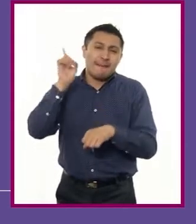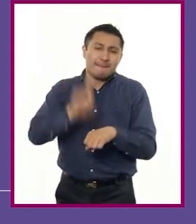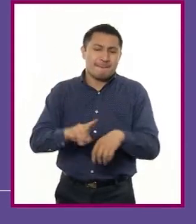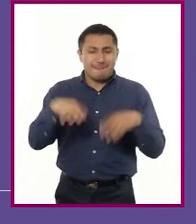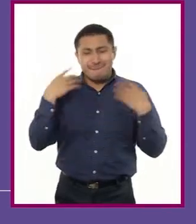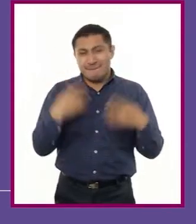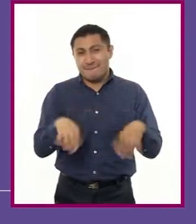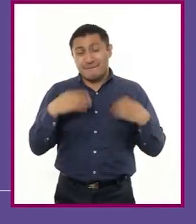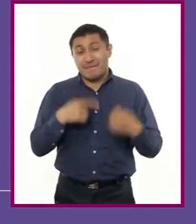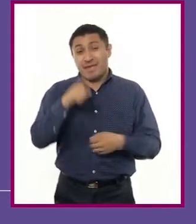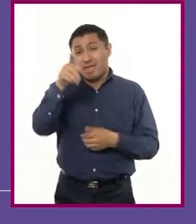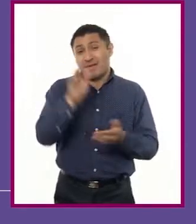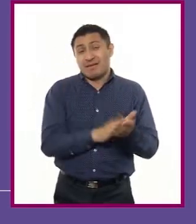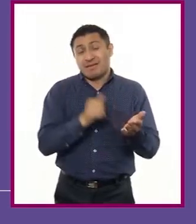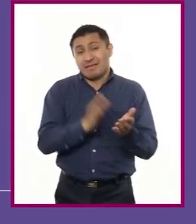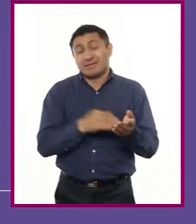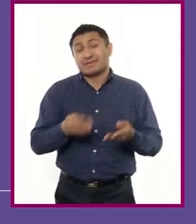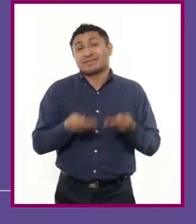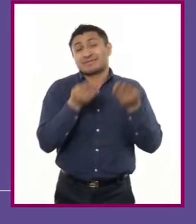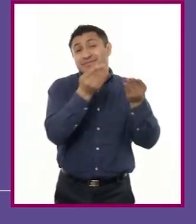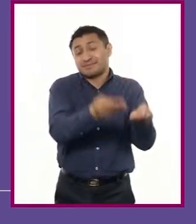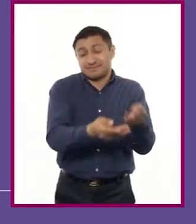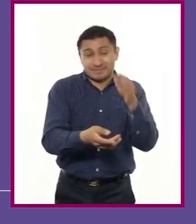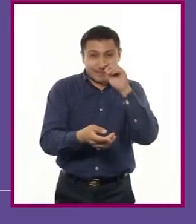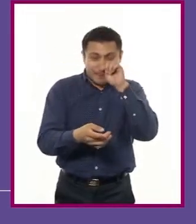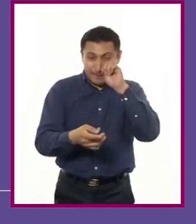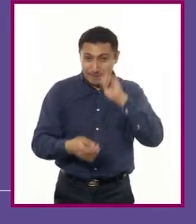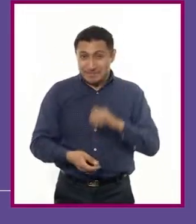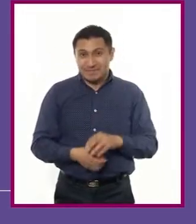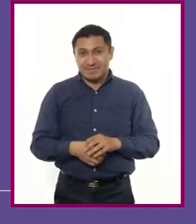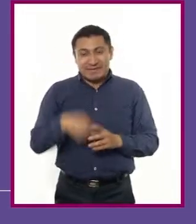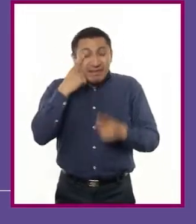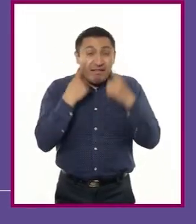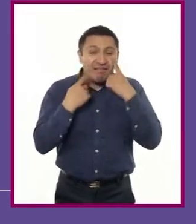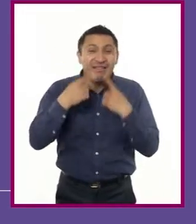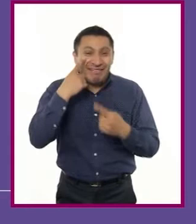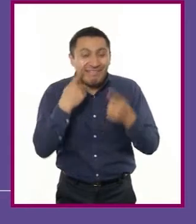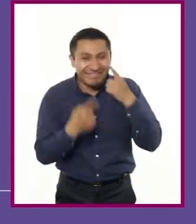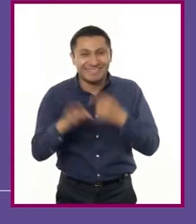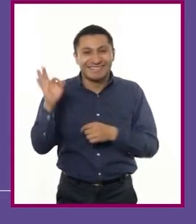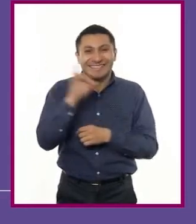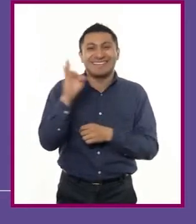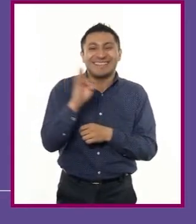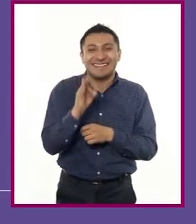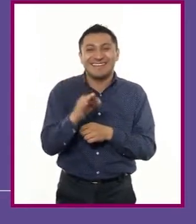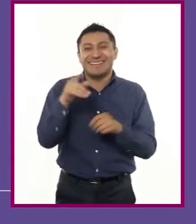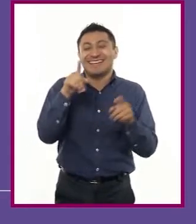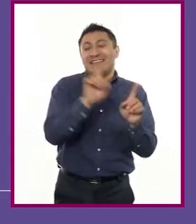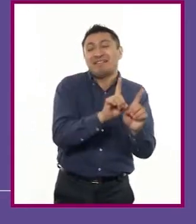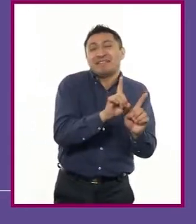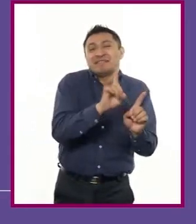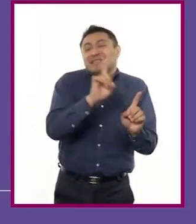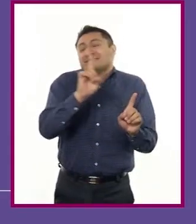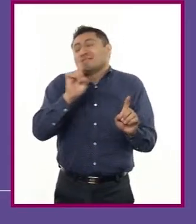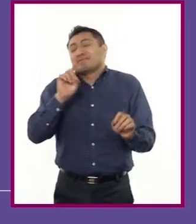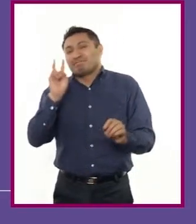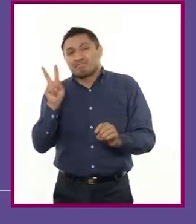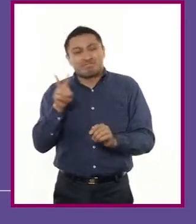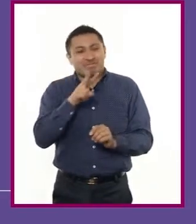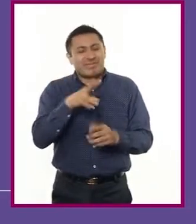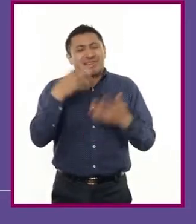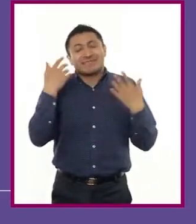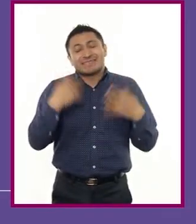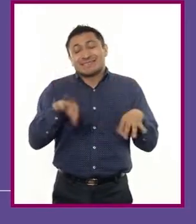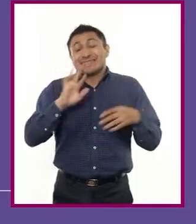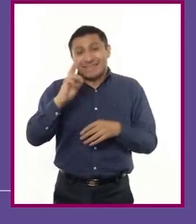tenías para entregar tus documentos. Casi para retirarte, te das cuenta que conoces